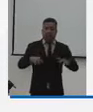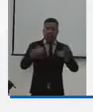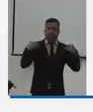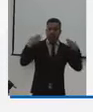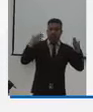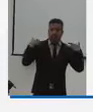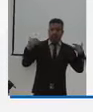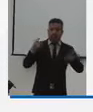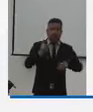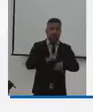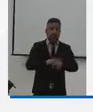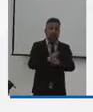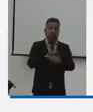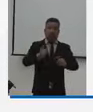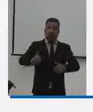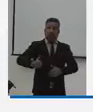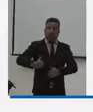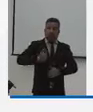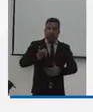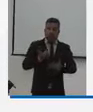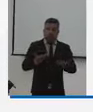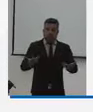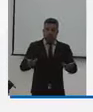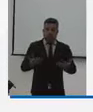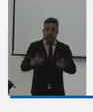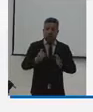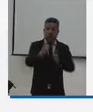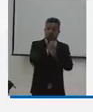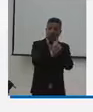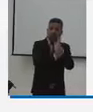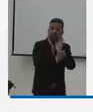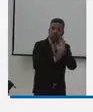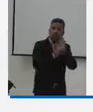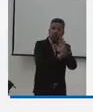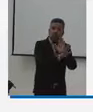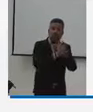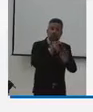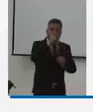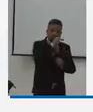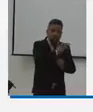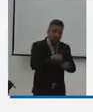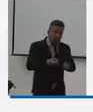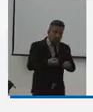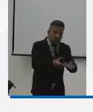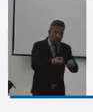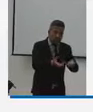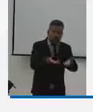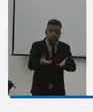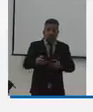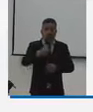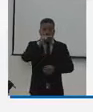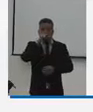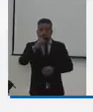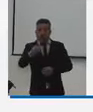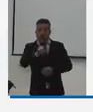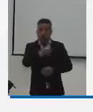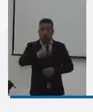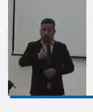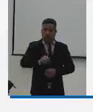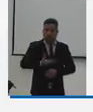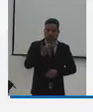el aprovechamiento del tiempo libre en programas que lleguen a nuestros niños niñas y